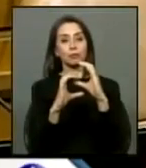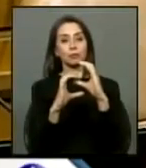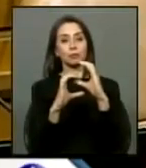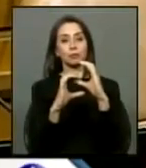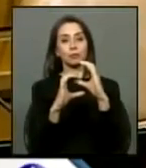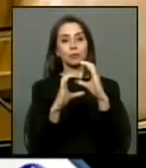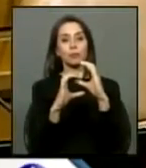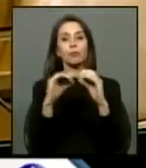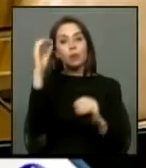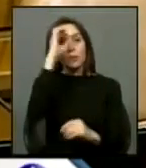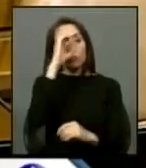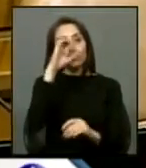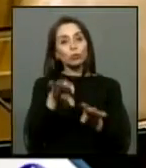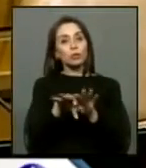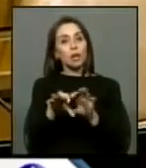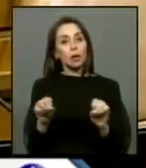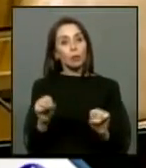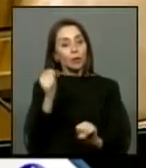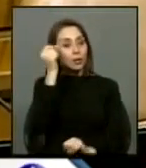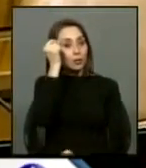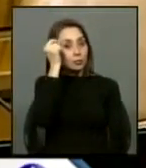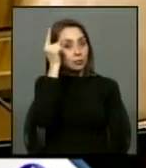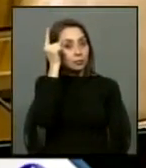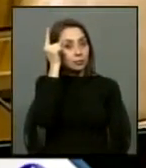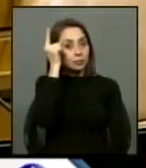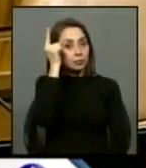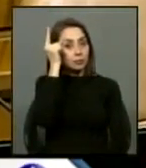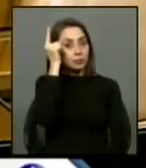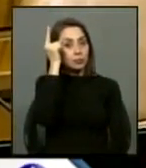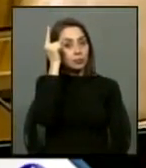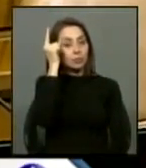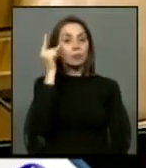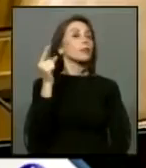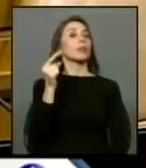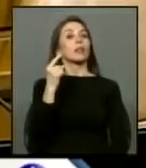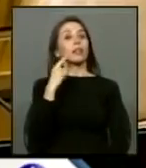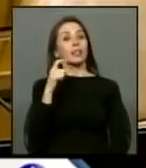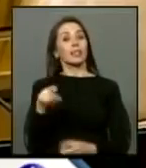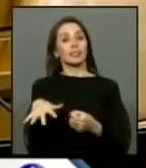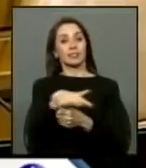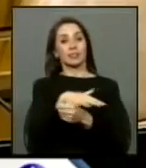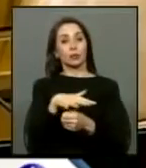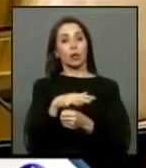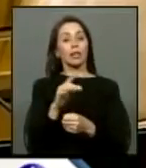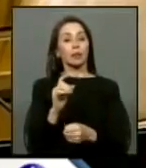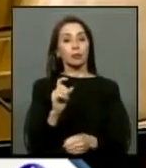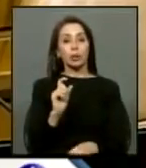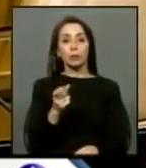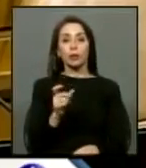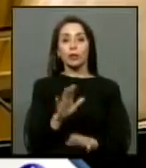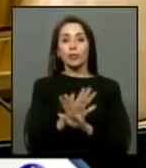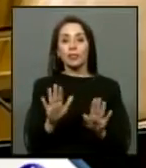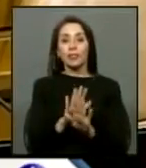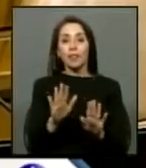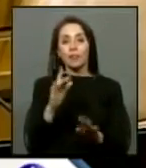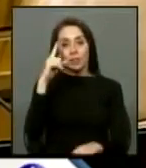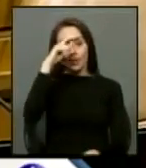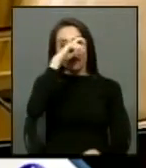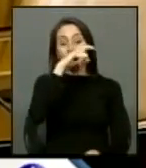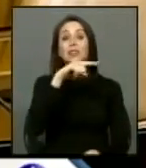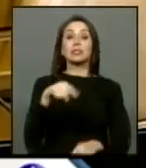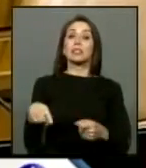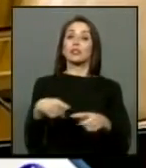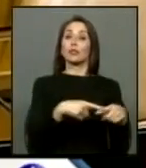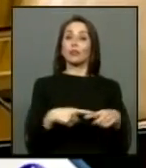de la búsqueda de acuerdo y entendimiento que aún en las situaciones más críticas y difíciles sociales y